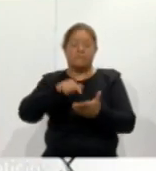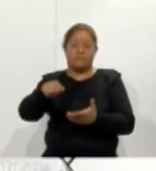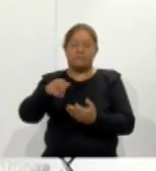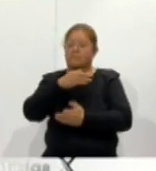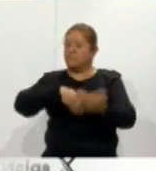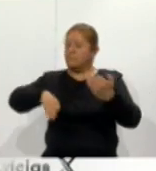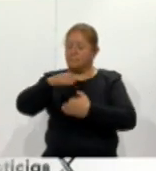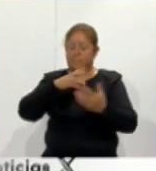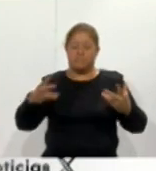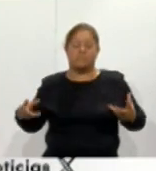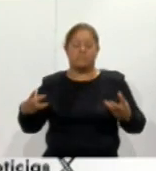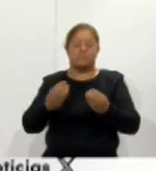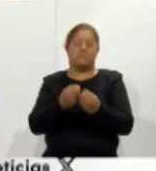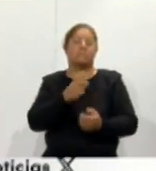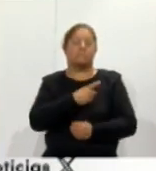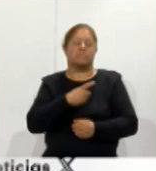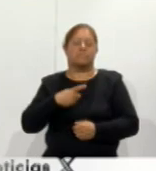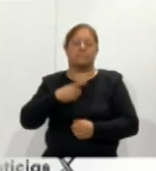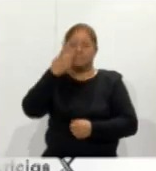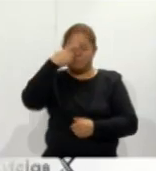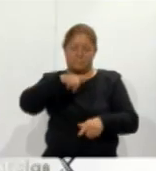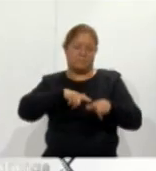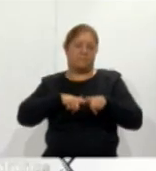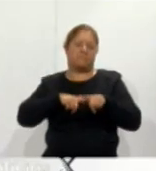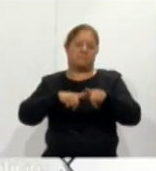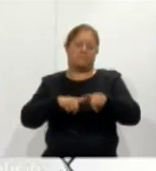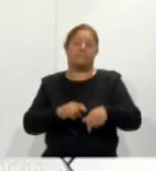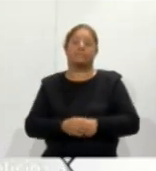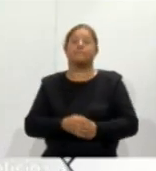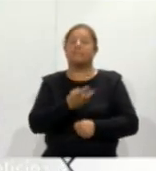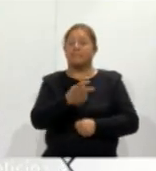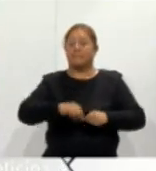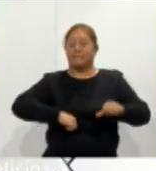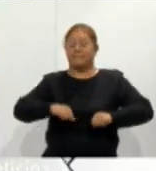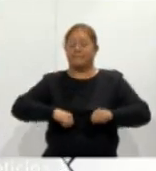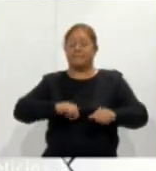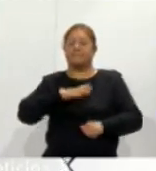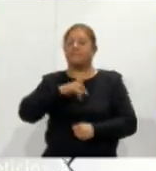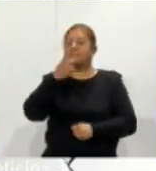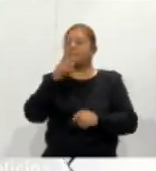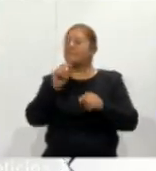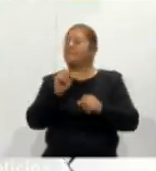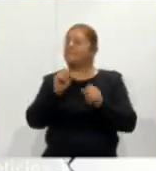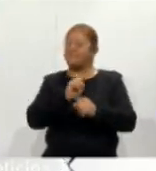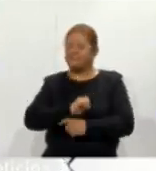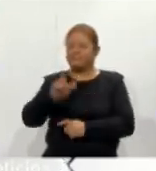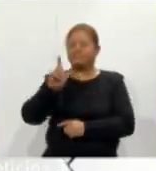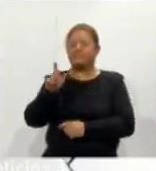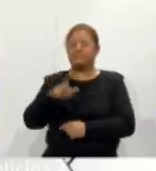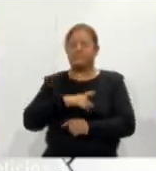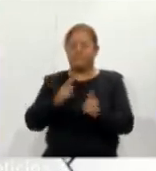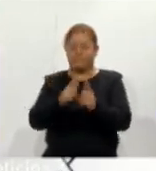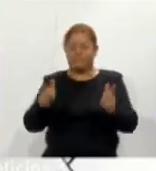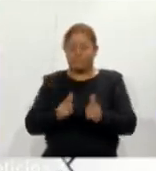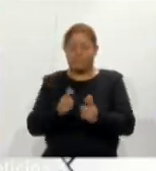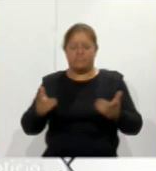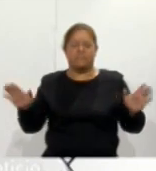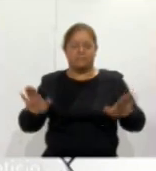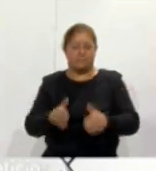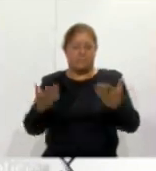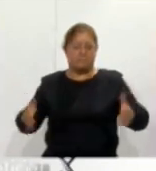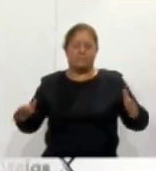estar unidos para seguir promocionando. En el evento habrá una actuación especial de grupos de flamenco y un ballet folclórico de